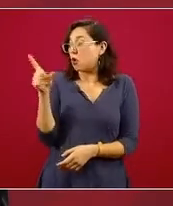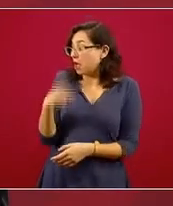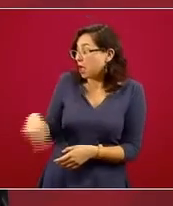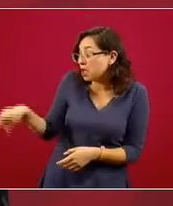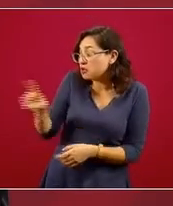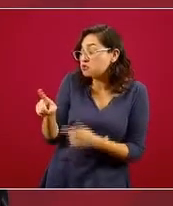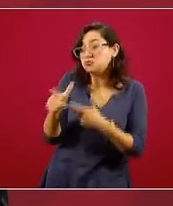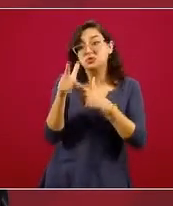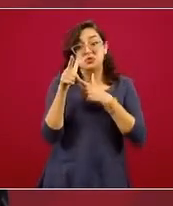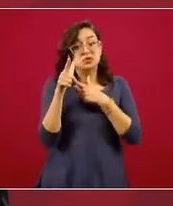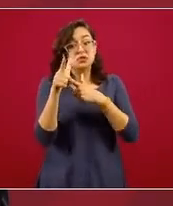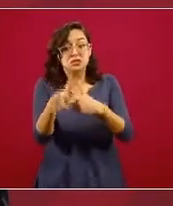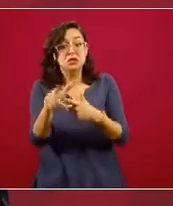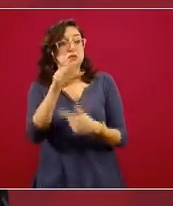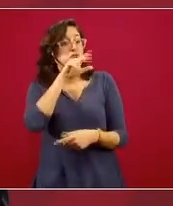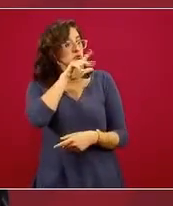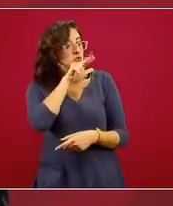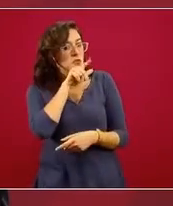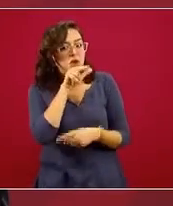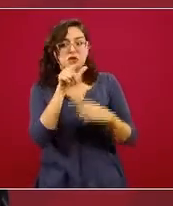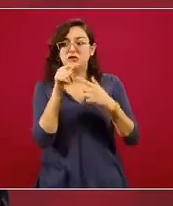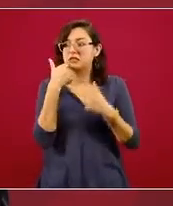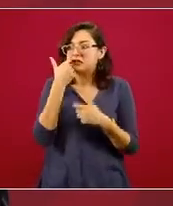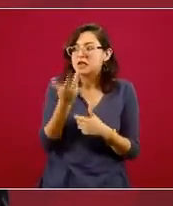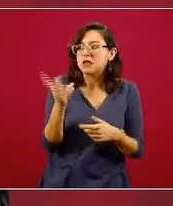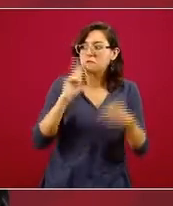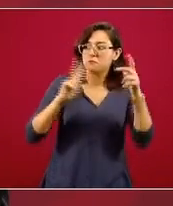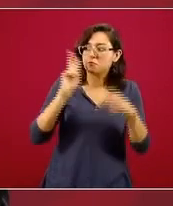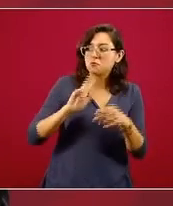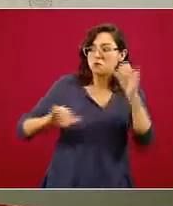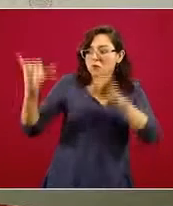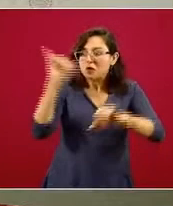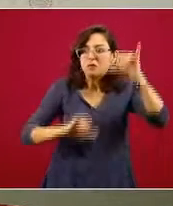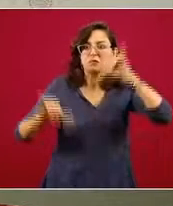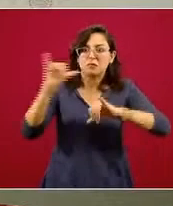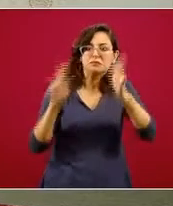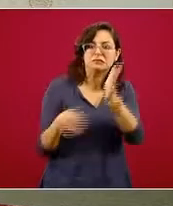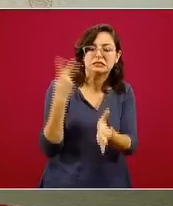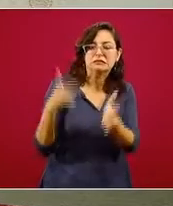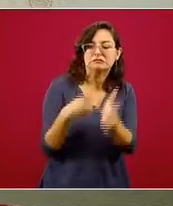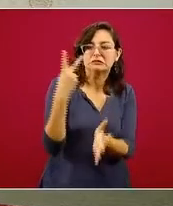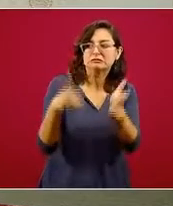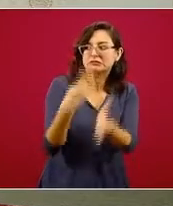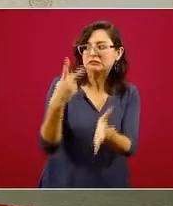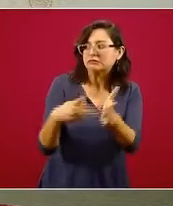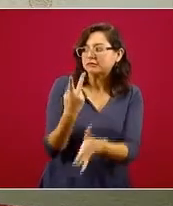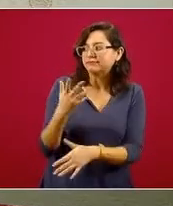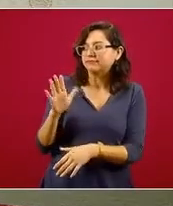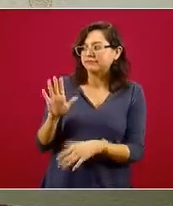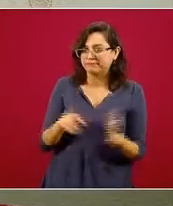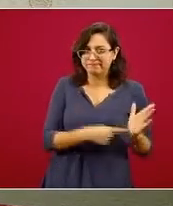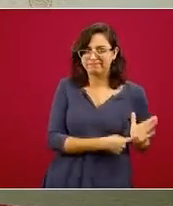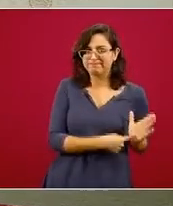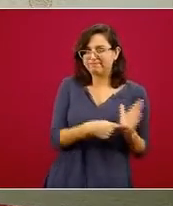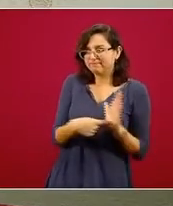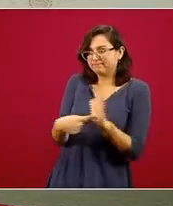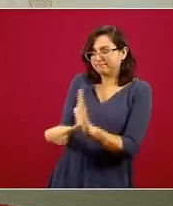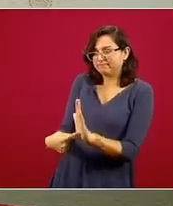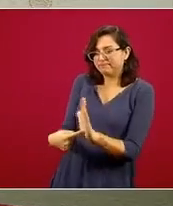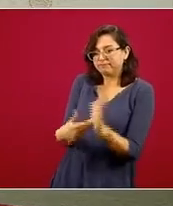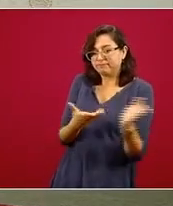parecen preocupadas porque se hagan más pruebas y que seguimos esperando que tengan una